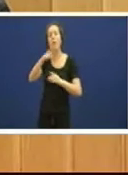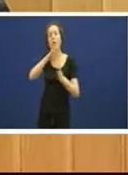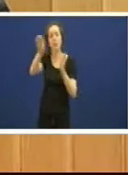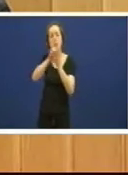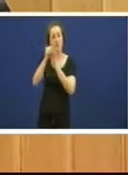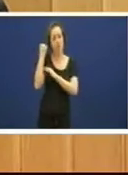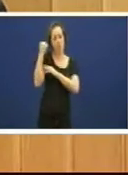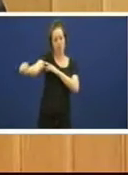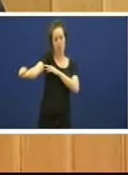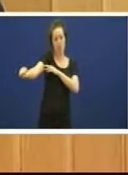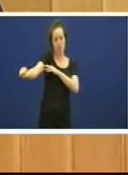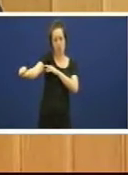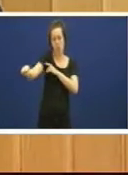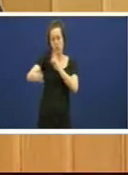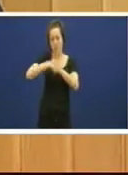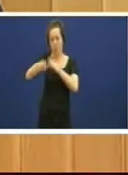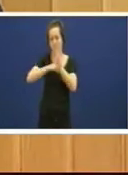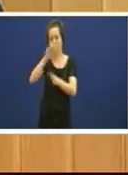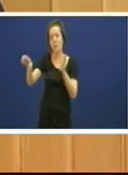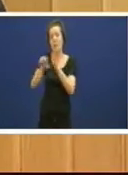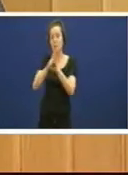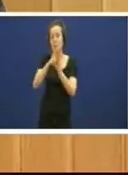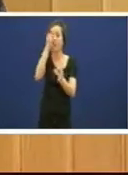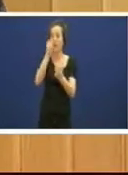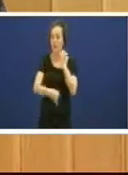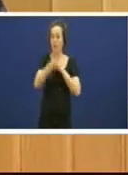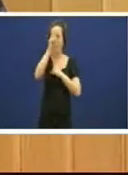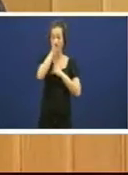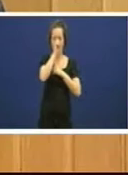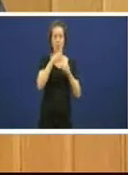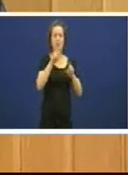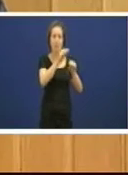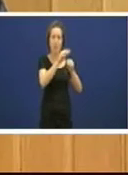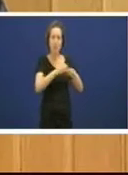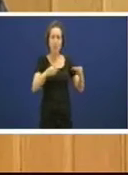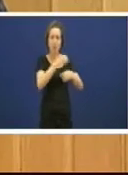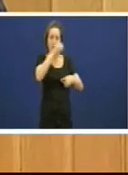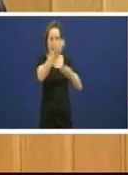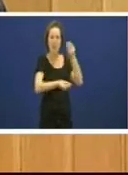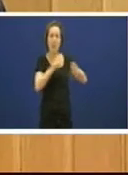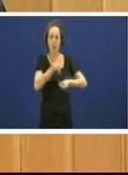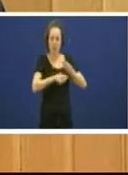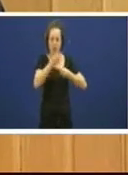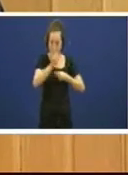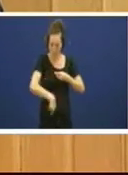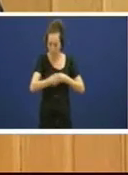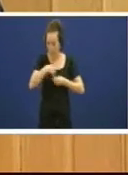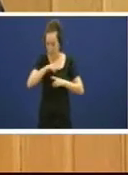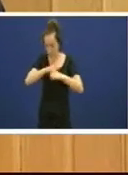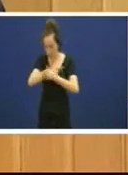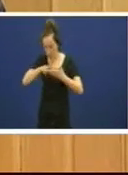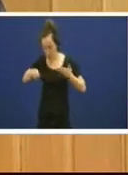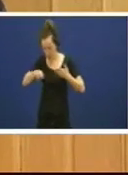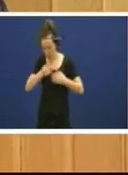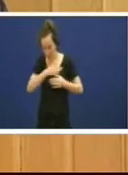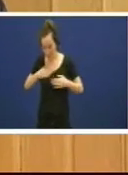pois chocan ca posición que ora sostén o xoe recordamos perfectamente o que se decía cando a xunta quería controlar a obra social porque se